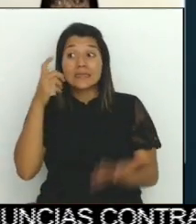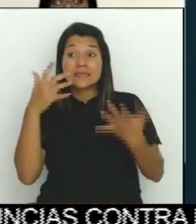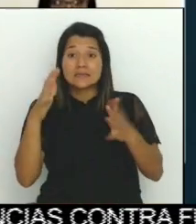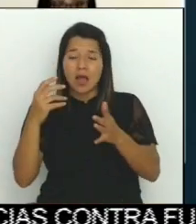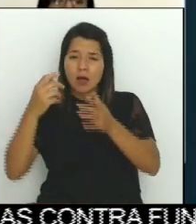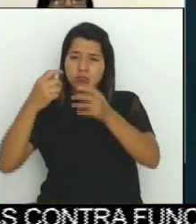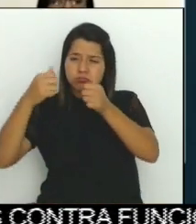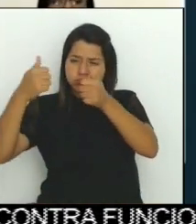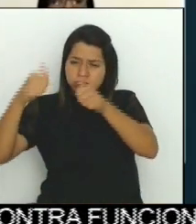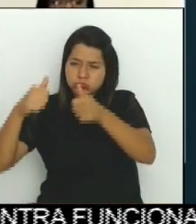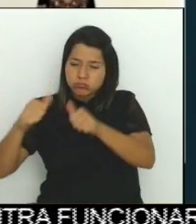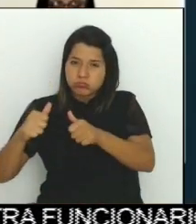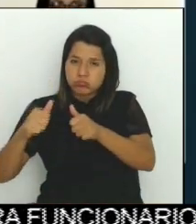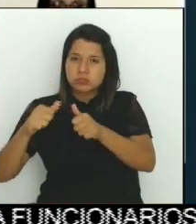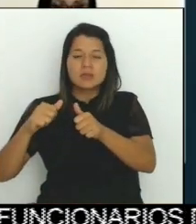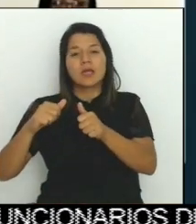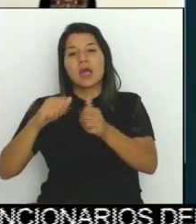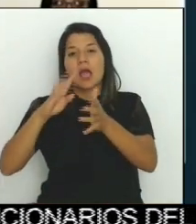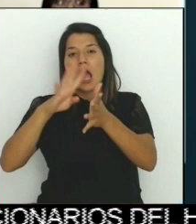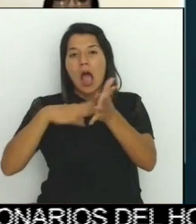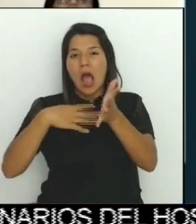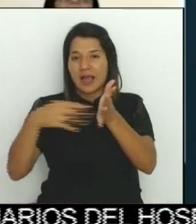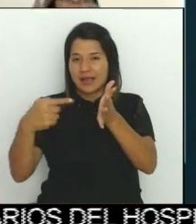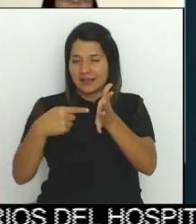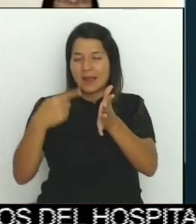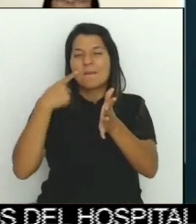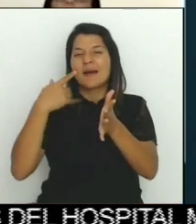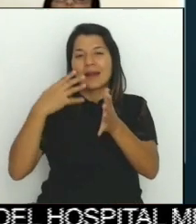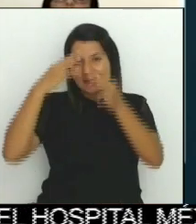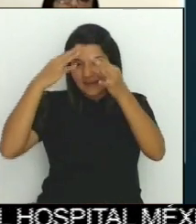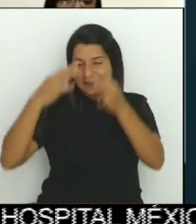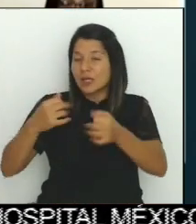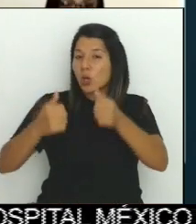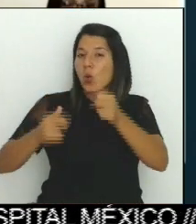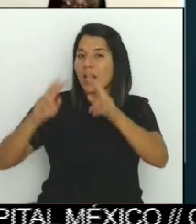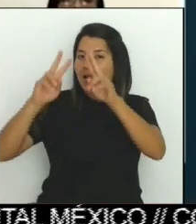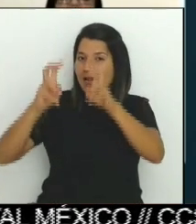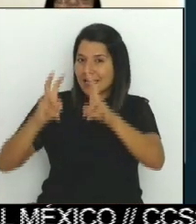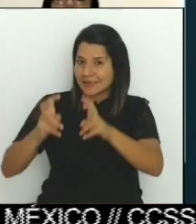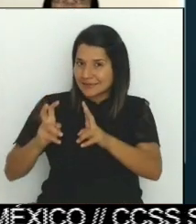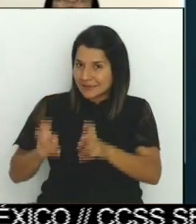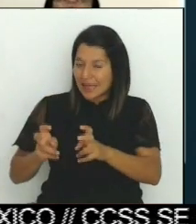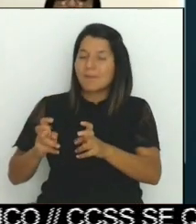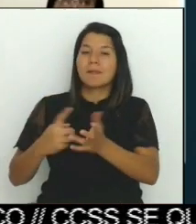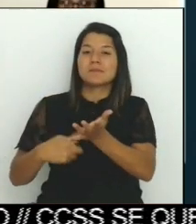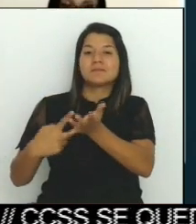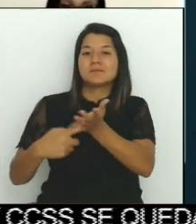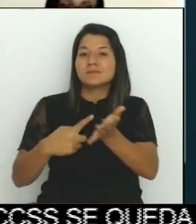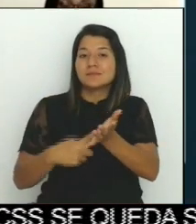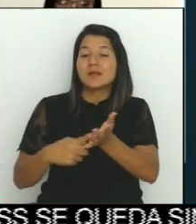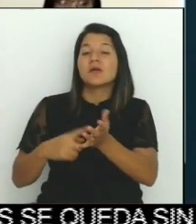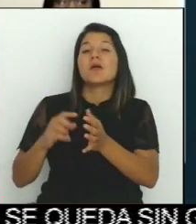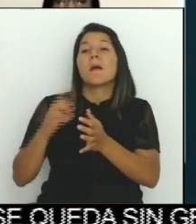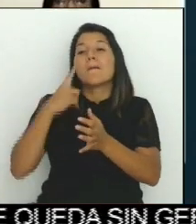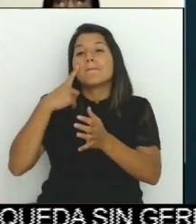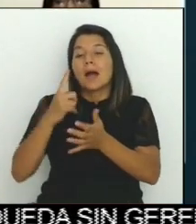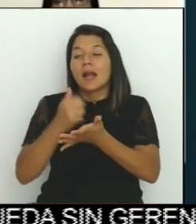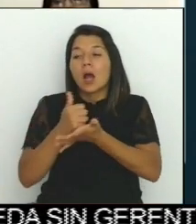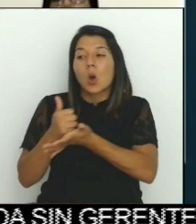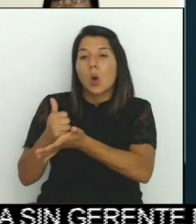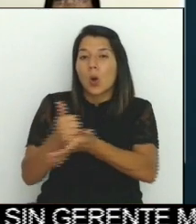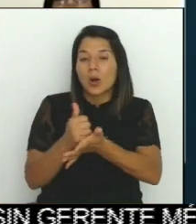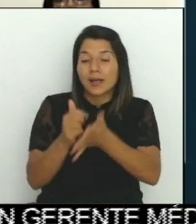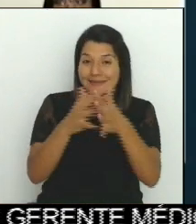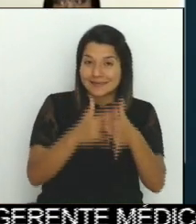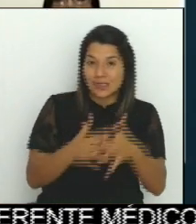los temas de cooperación entre Estados Unidos de América y Costa Rica, el desarrollo de